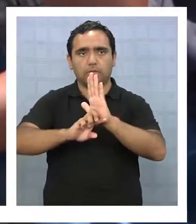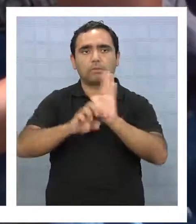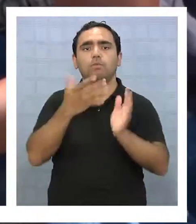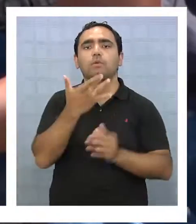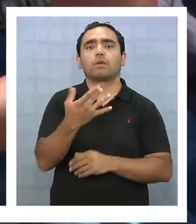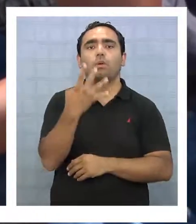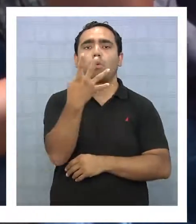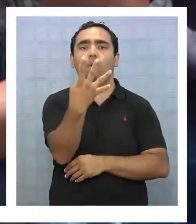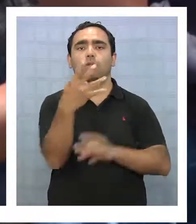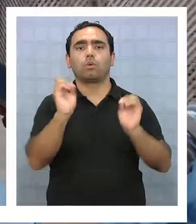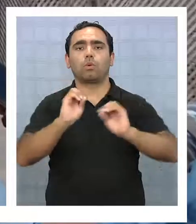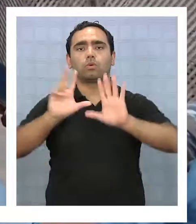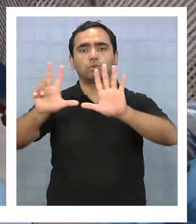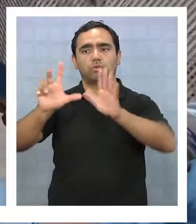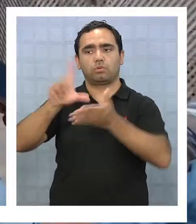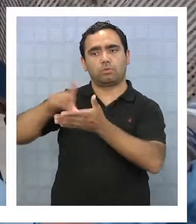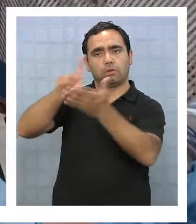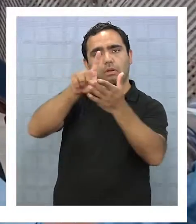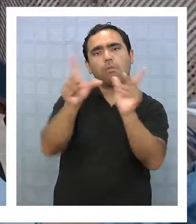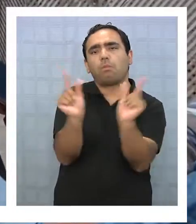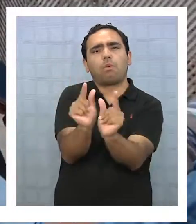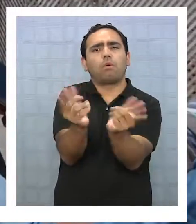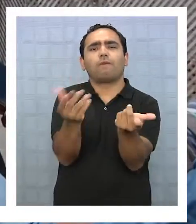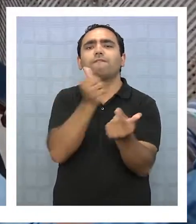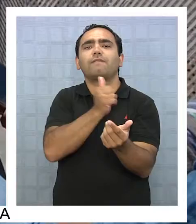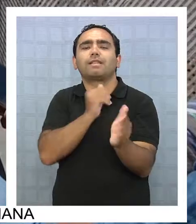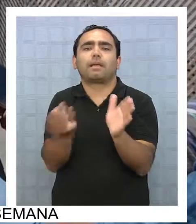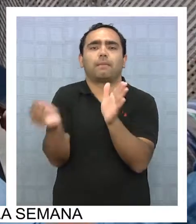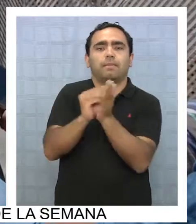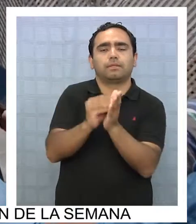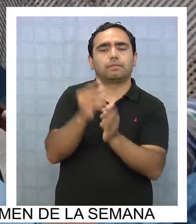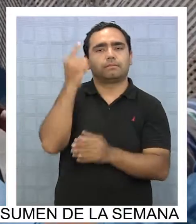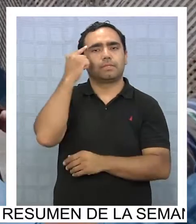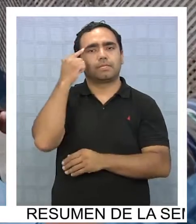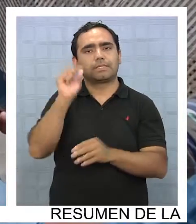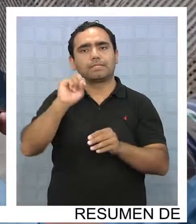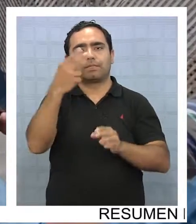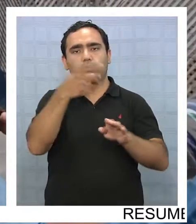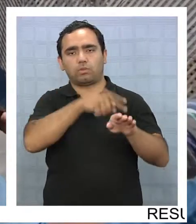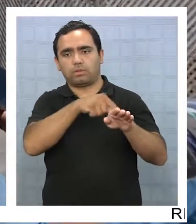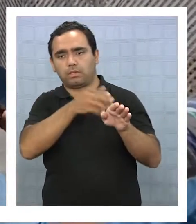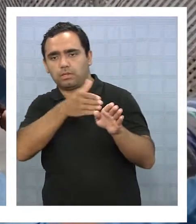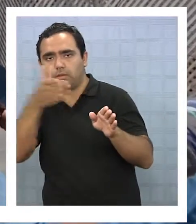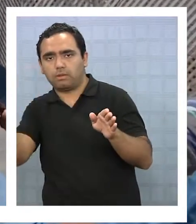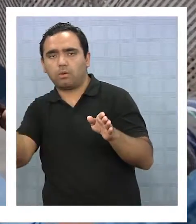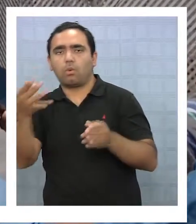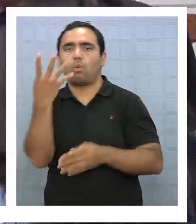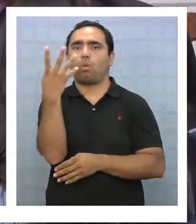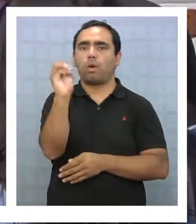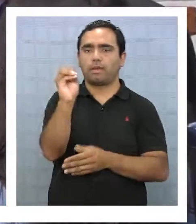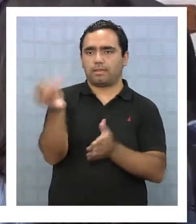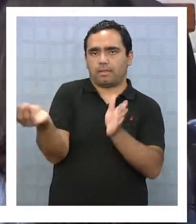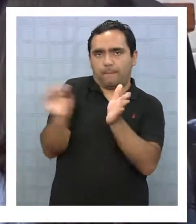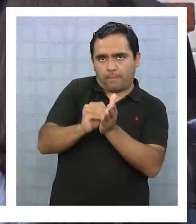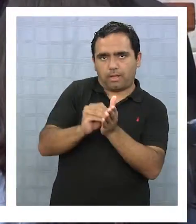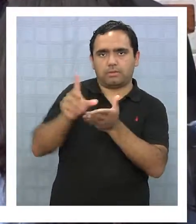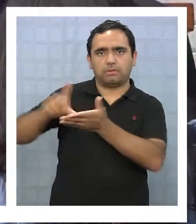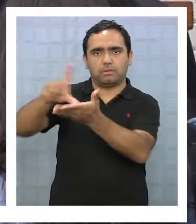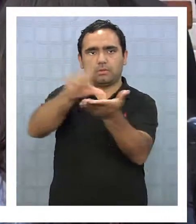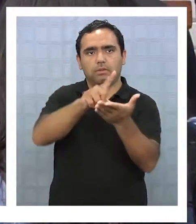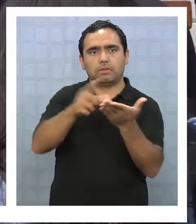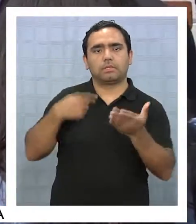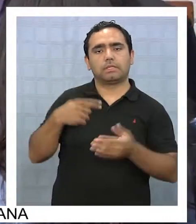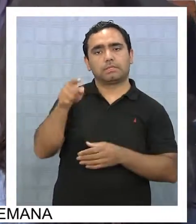cuatro o ocho puntos es muy poco para la región. Por eso estábamos hablando de una segunda etapa, que considera aproximadamente 40 nuevos puntos. El subsecretario de